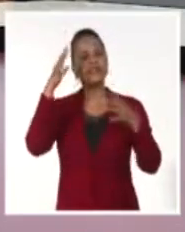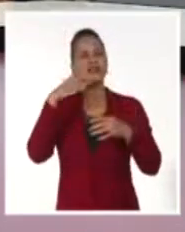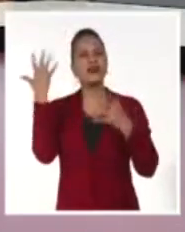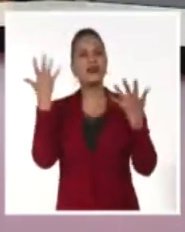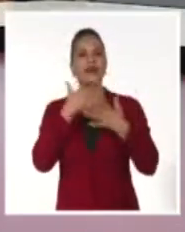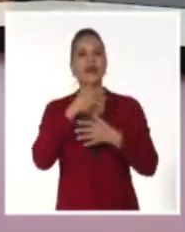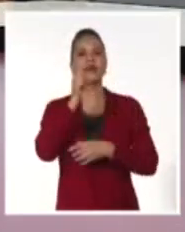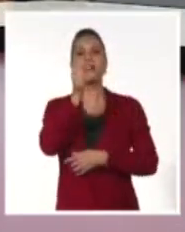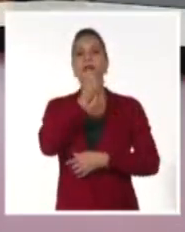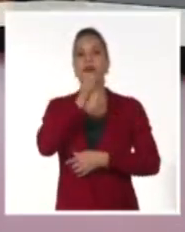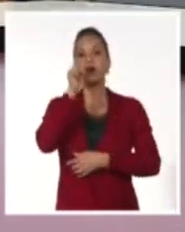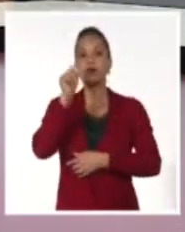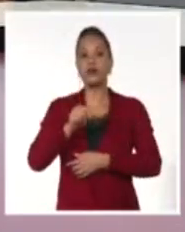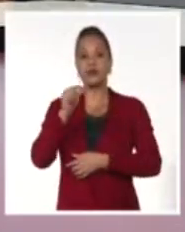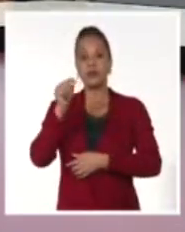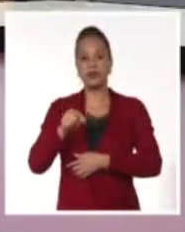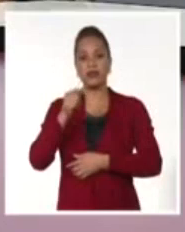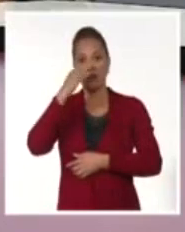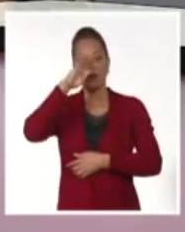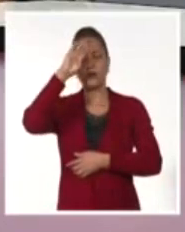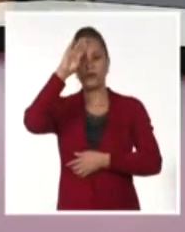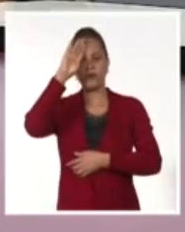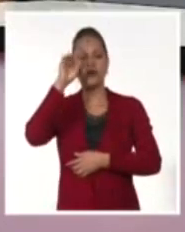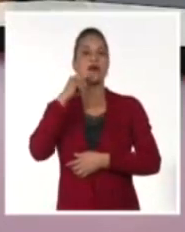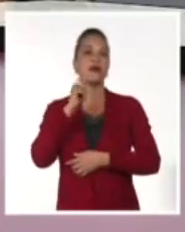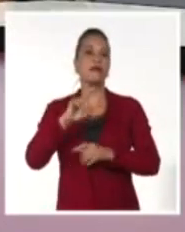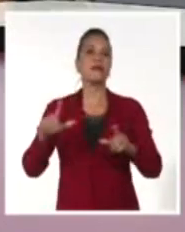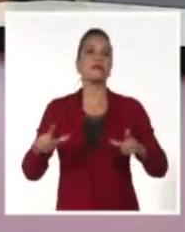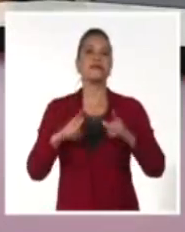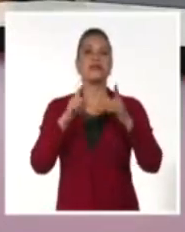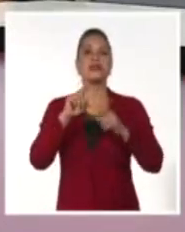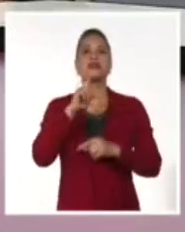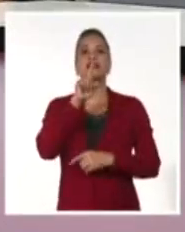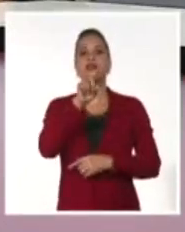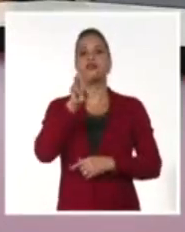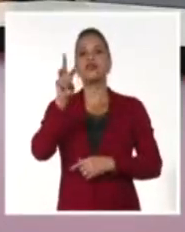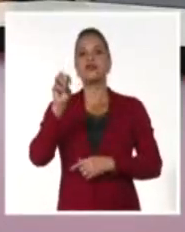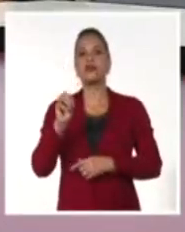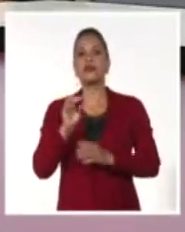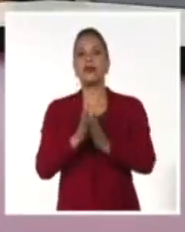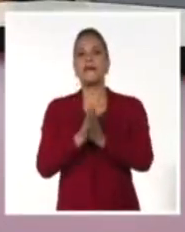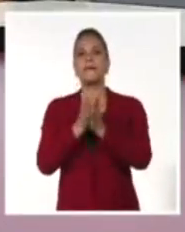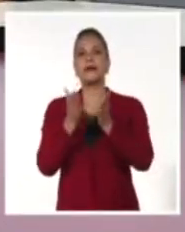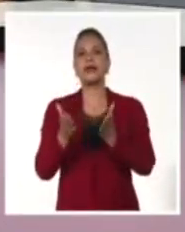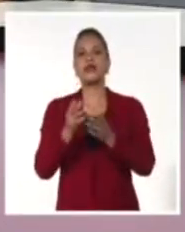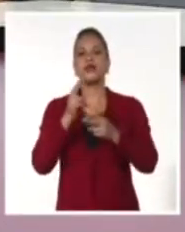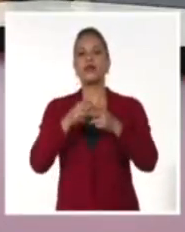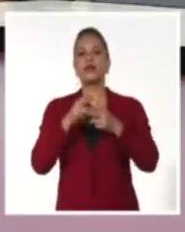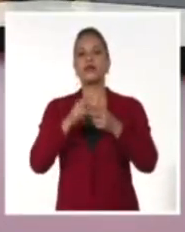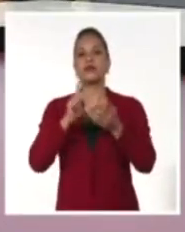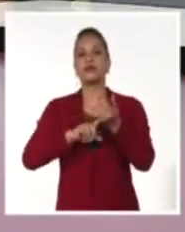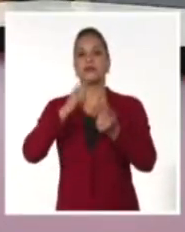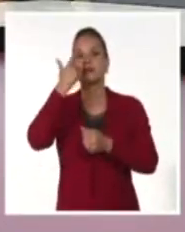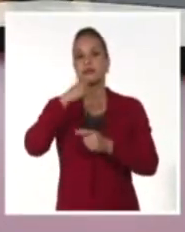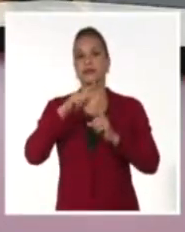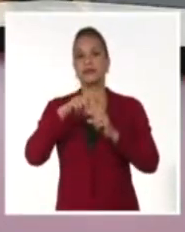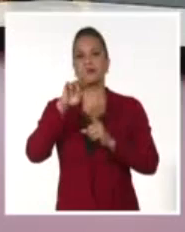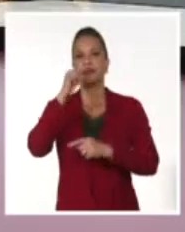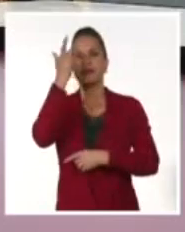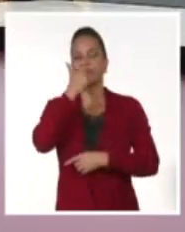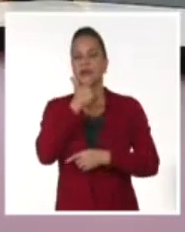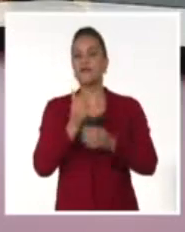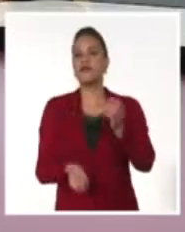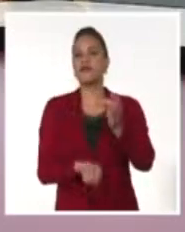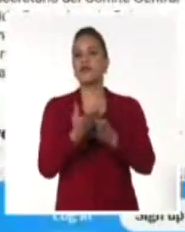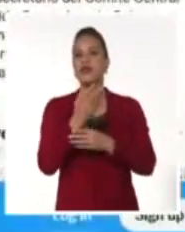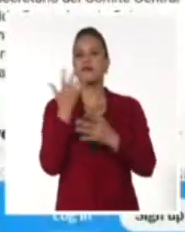de la prensa en Cuba a propósito de conmemorarse el aniversario 130 del periódico Patria, fundado por Martí y el Día de la